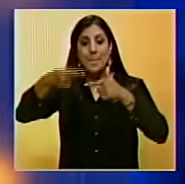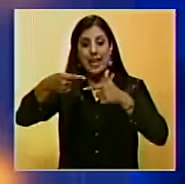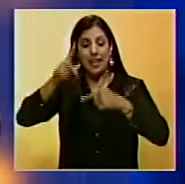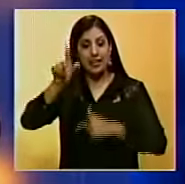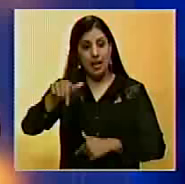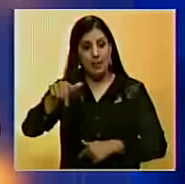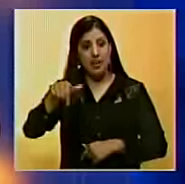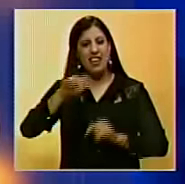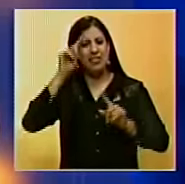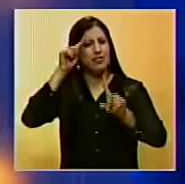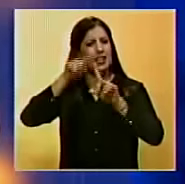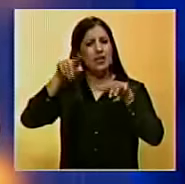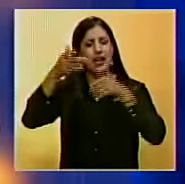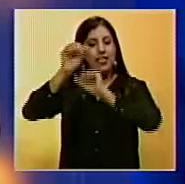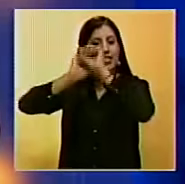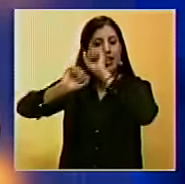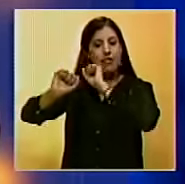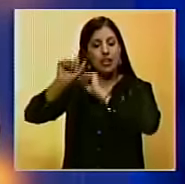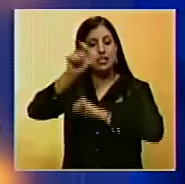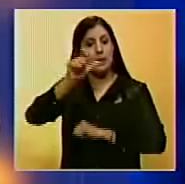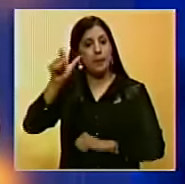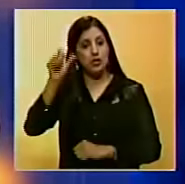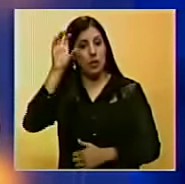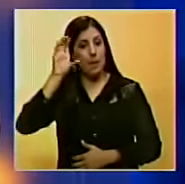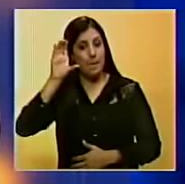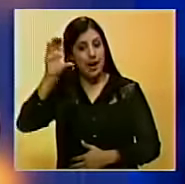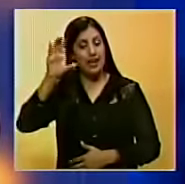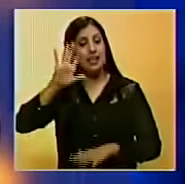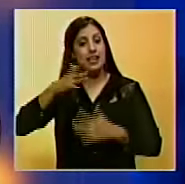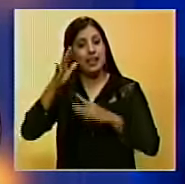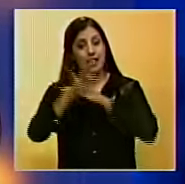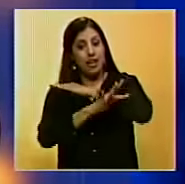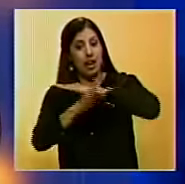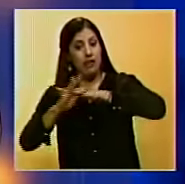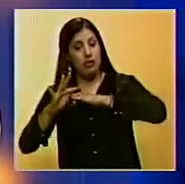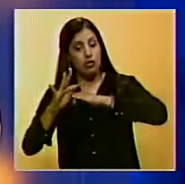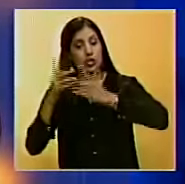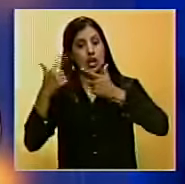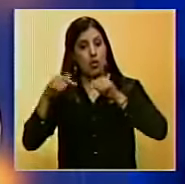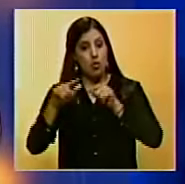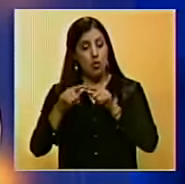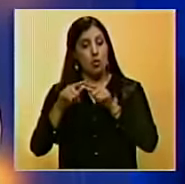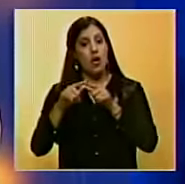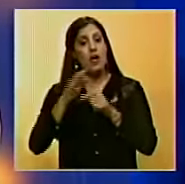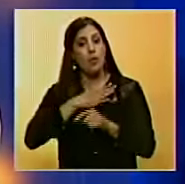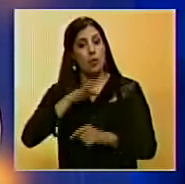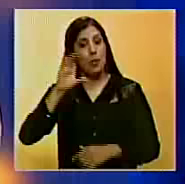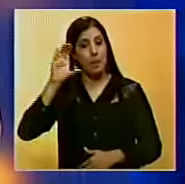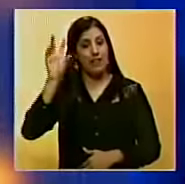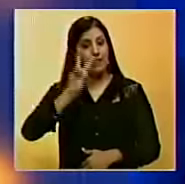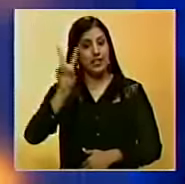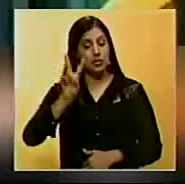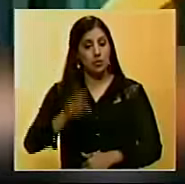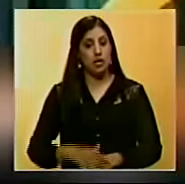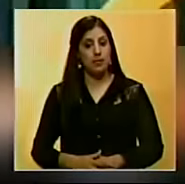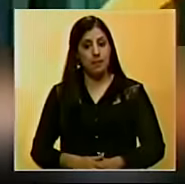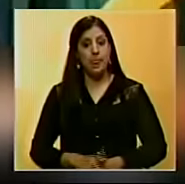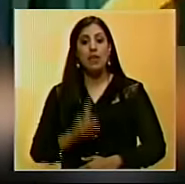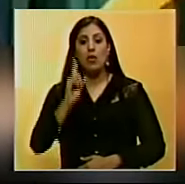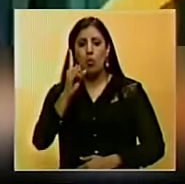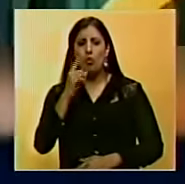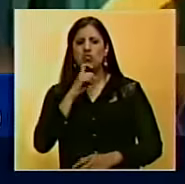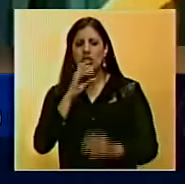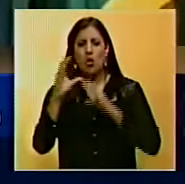Belice, con el fin de defender la soberanía de su país sobre la región frontera del Esequibo disputada por nuestro país, Venezuela. En un